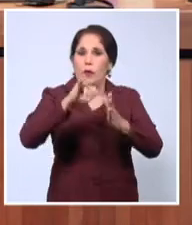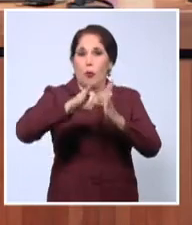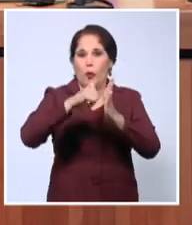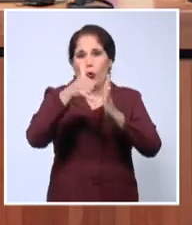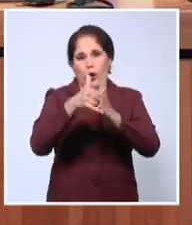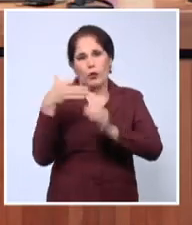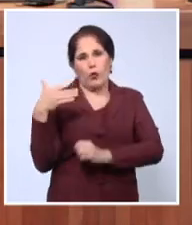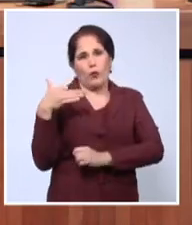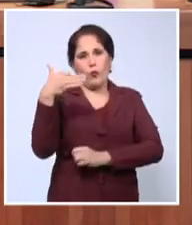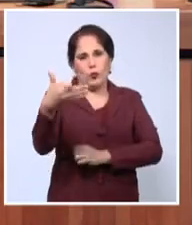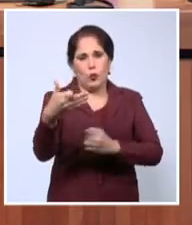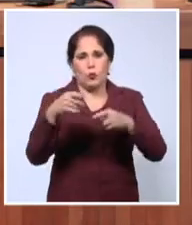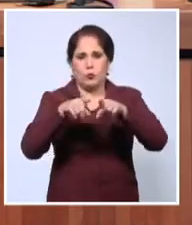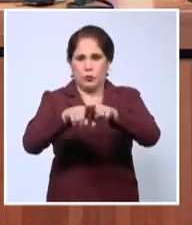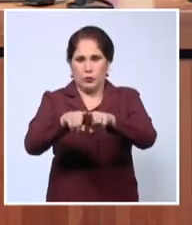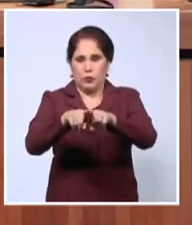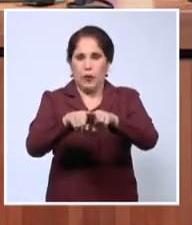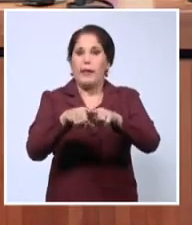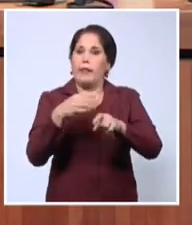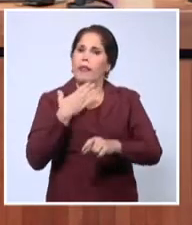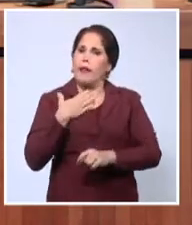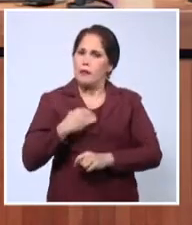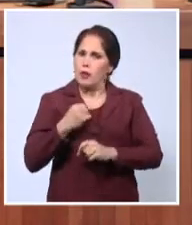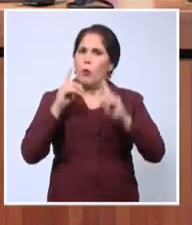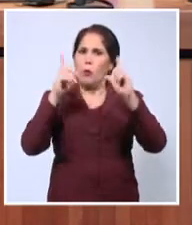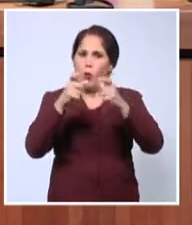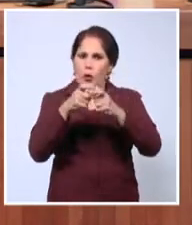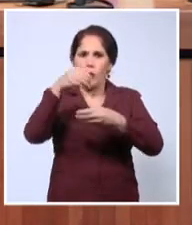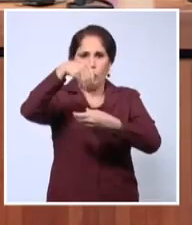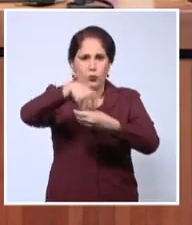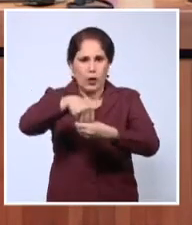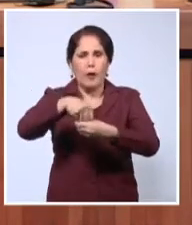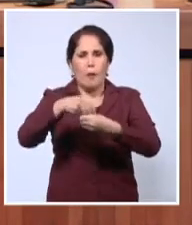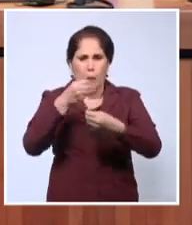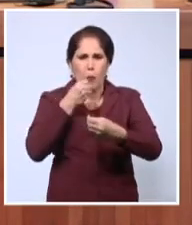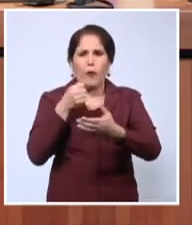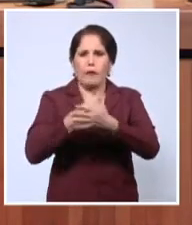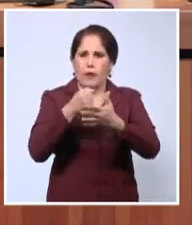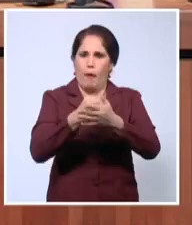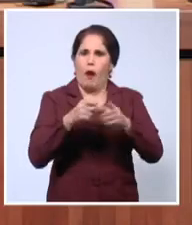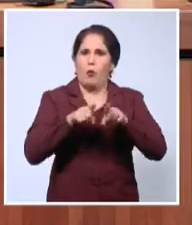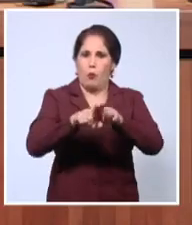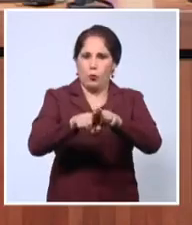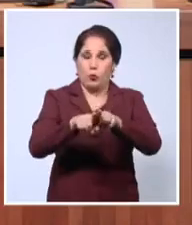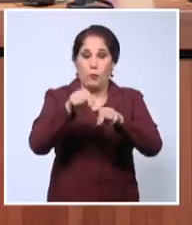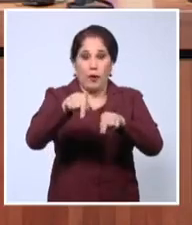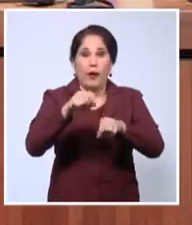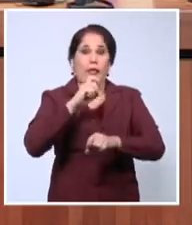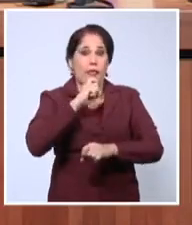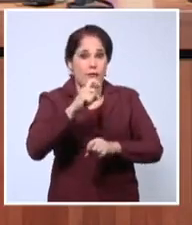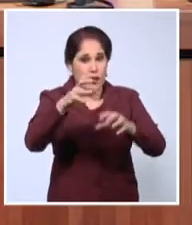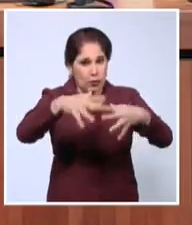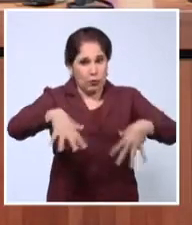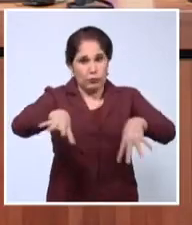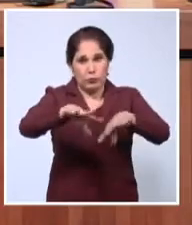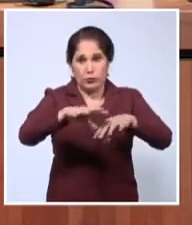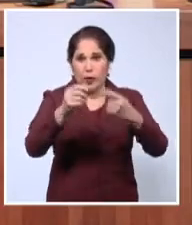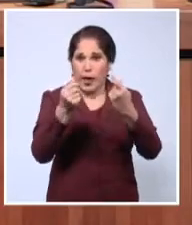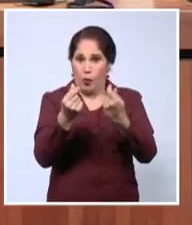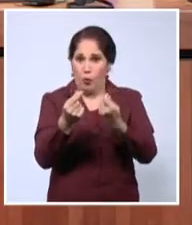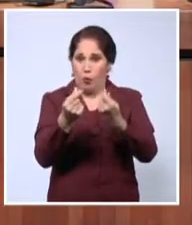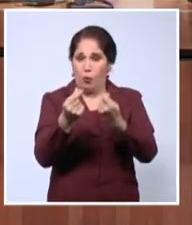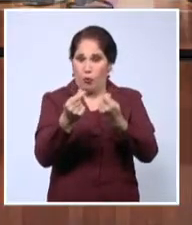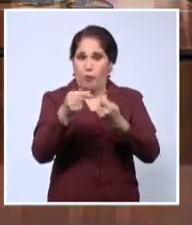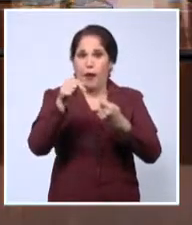conjuntos. Tenemos la voluntad política para llevarlo a cabo. En medio de las difíciles condiciones económicas